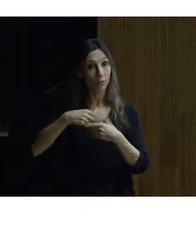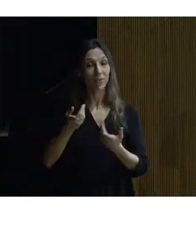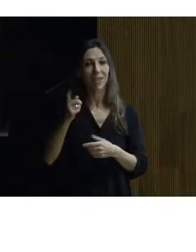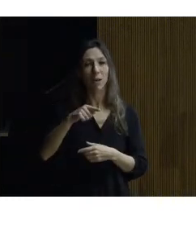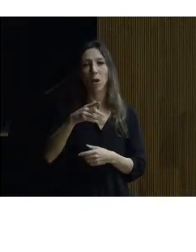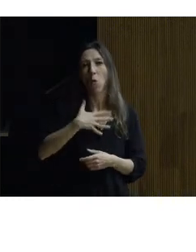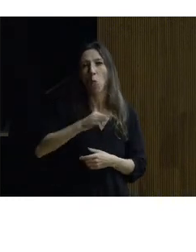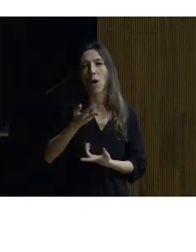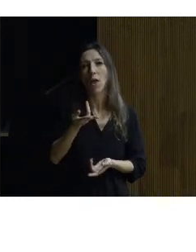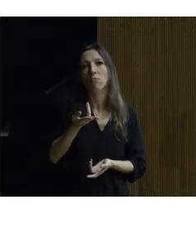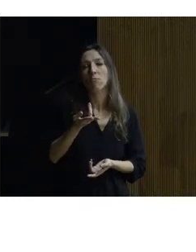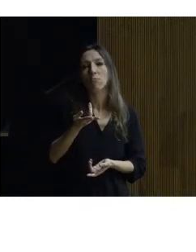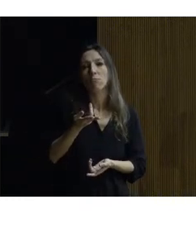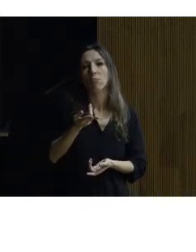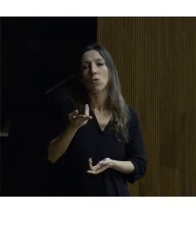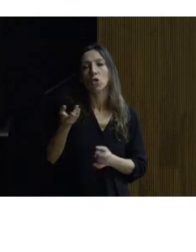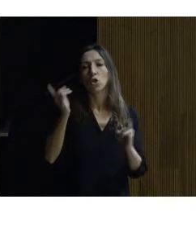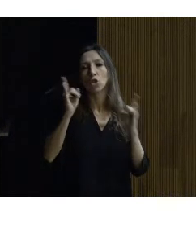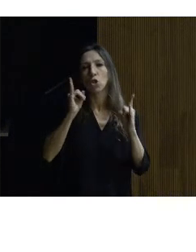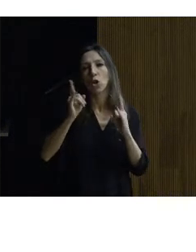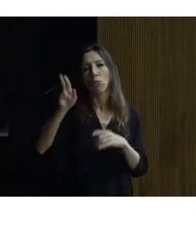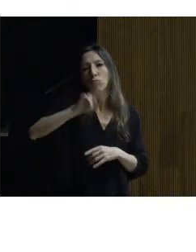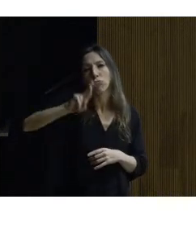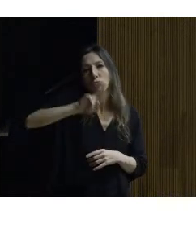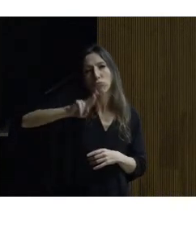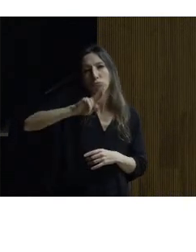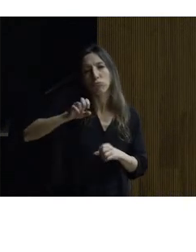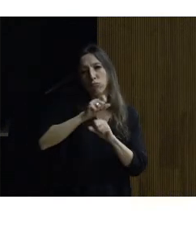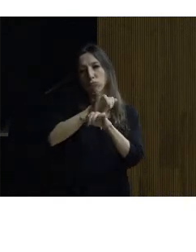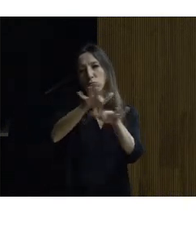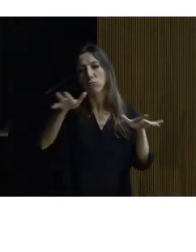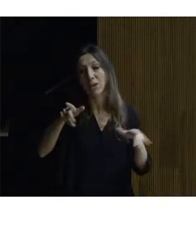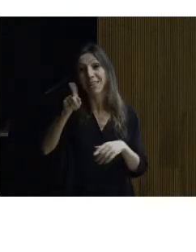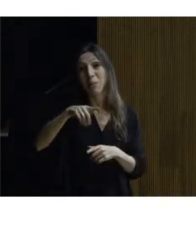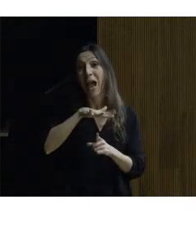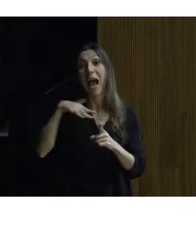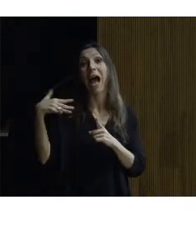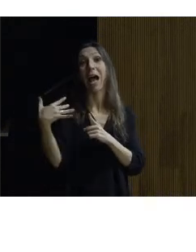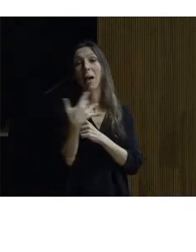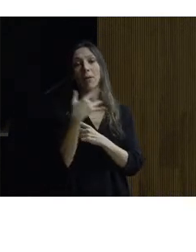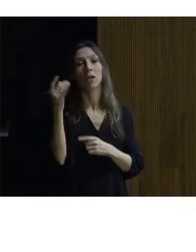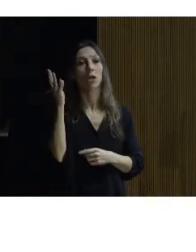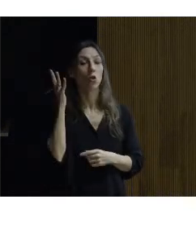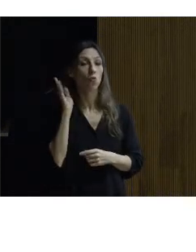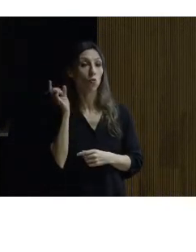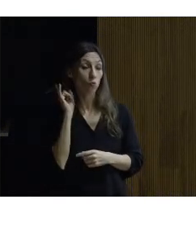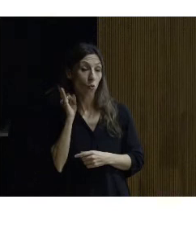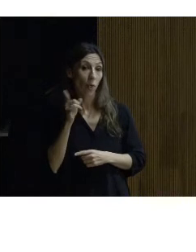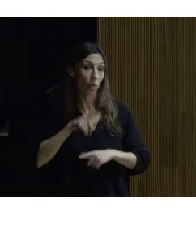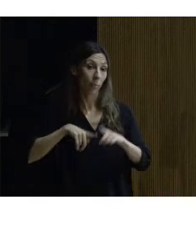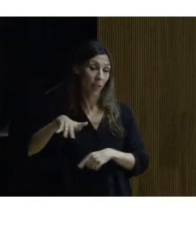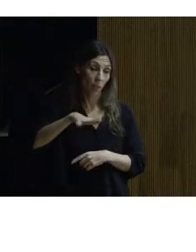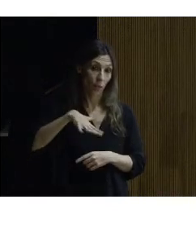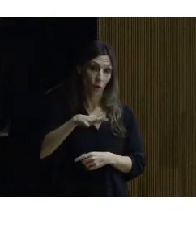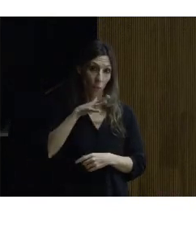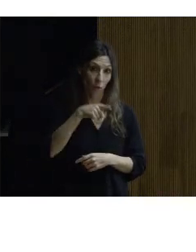esa sala o eco incluso y además el ruido ambiente de fondo que podamos mantener en un determinado recinto por eso por